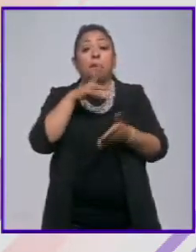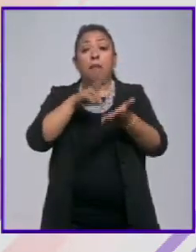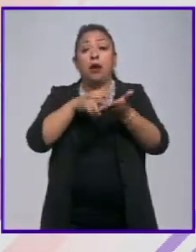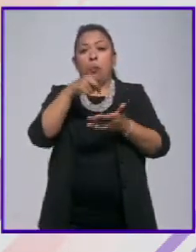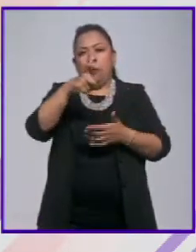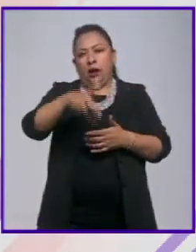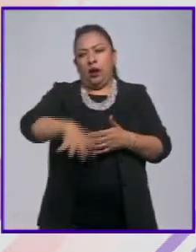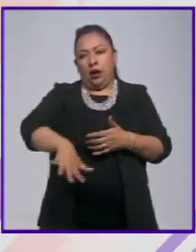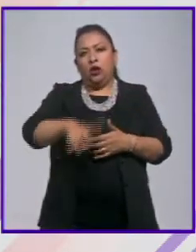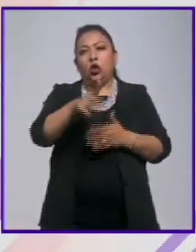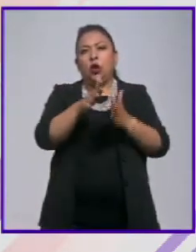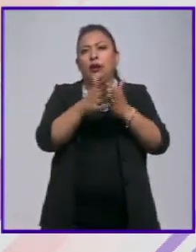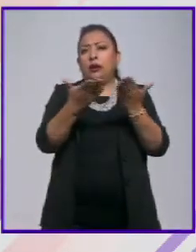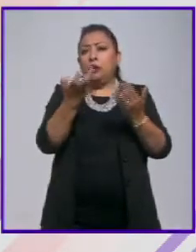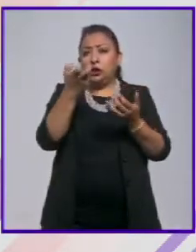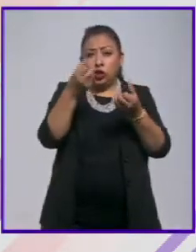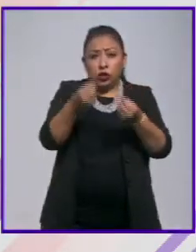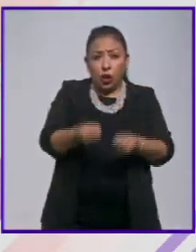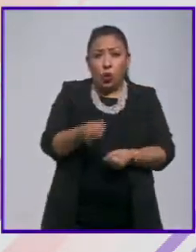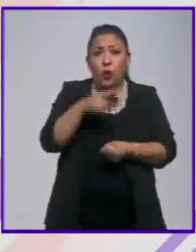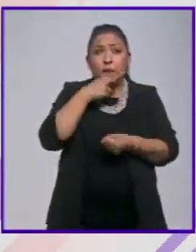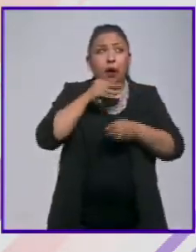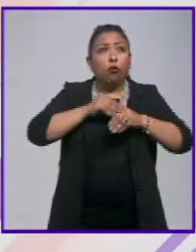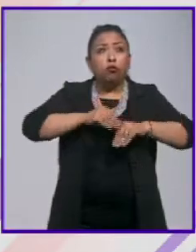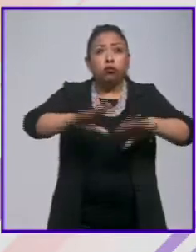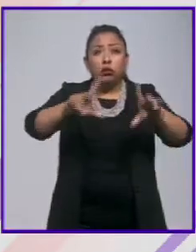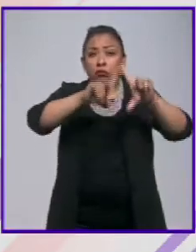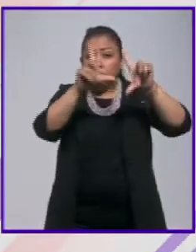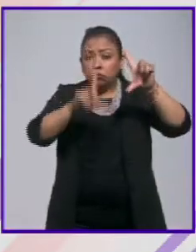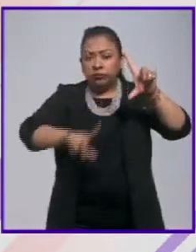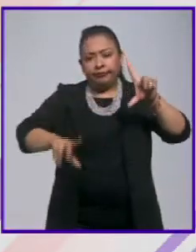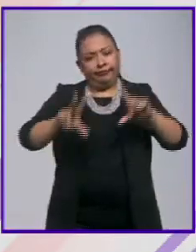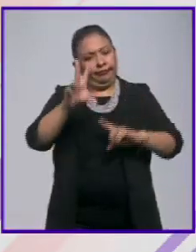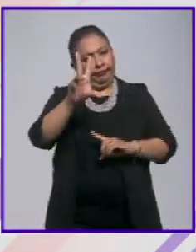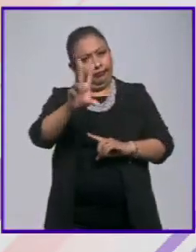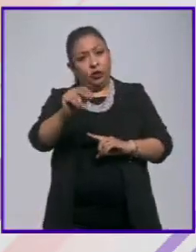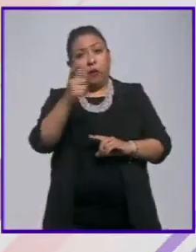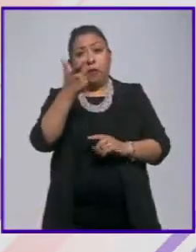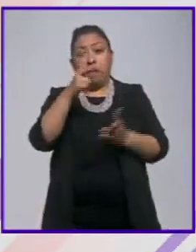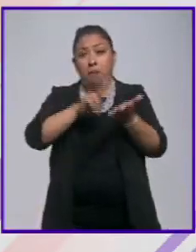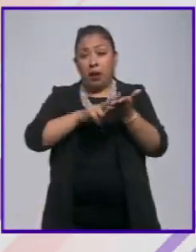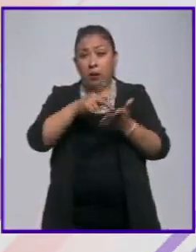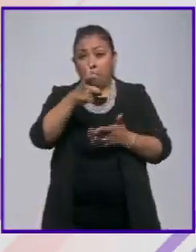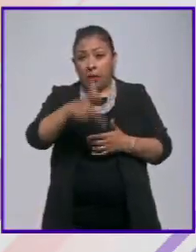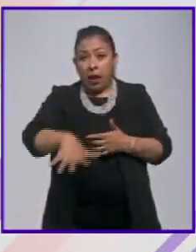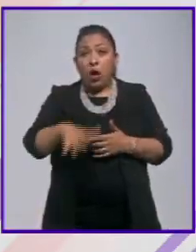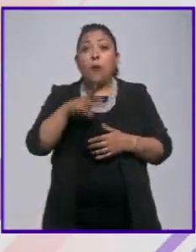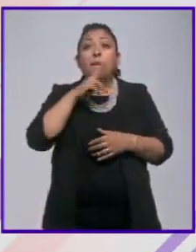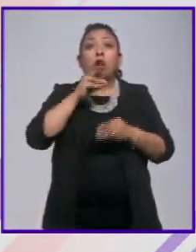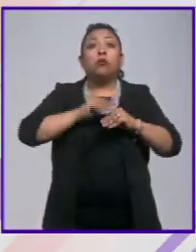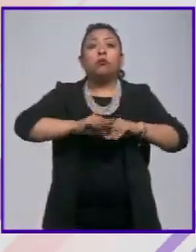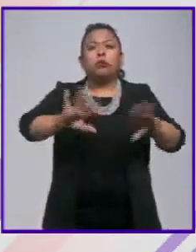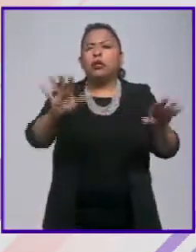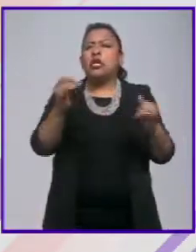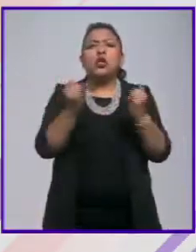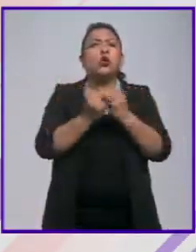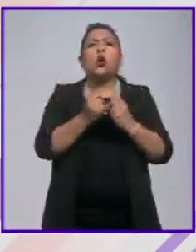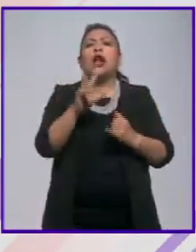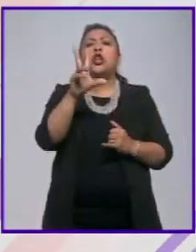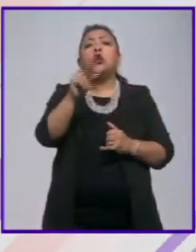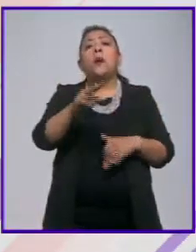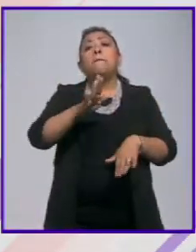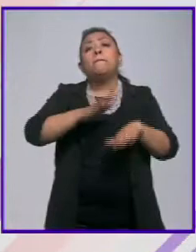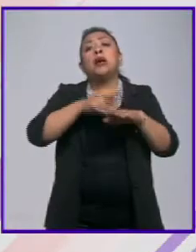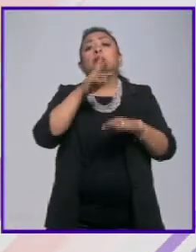bajos de los libros no asegura una mejor distribución en todo el país y precios bajos y una mejor distribución tampoco asegura